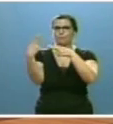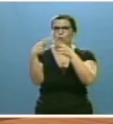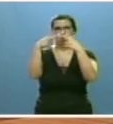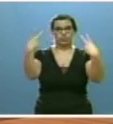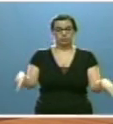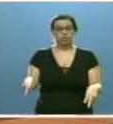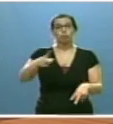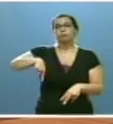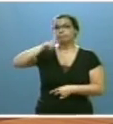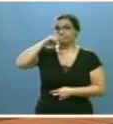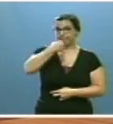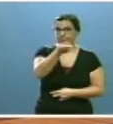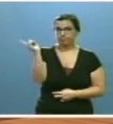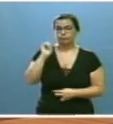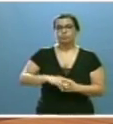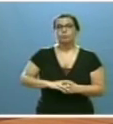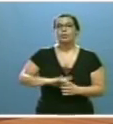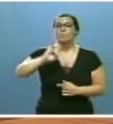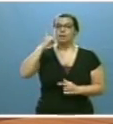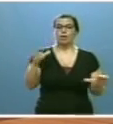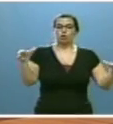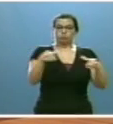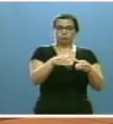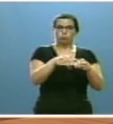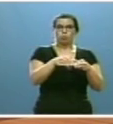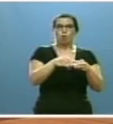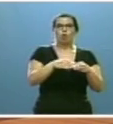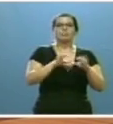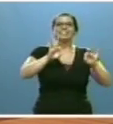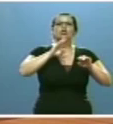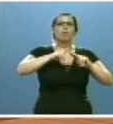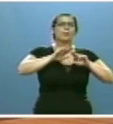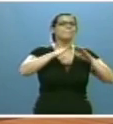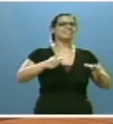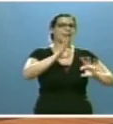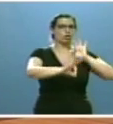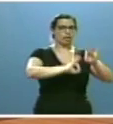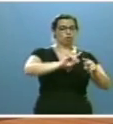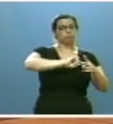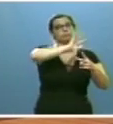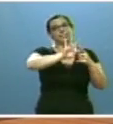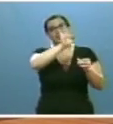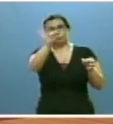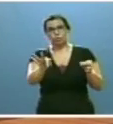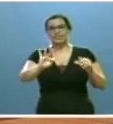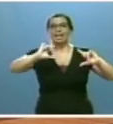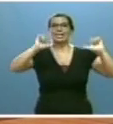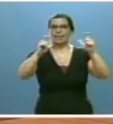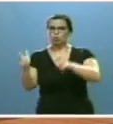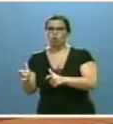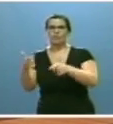Recordemos, primero a través de la mesa de la ordenación, después con reuniones abiertas a nuestros 2